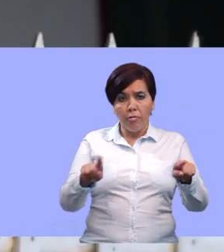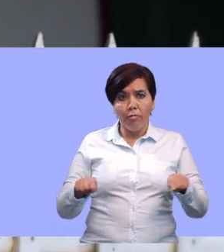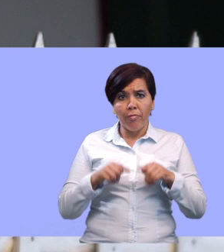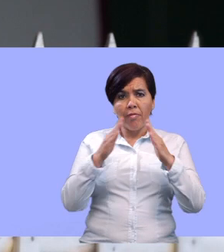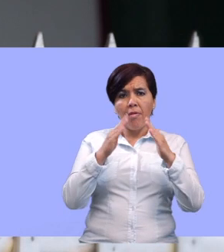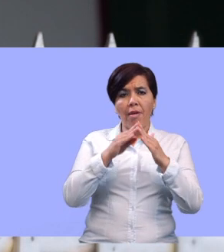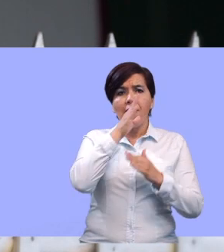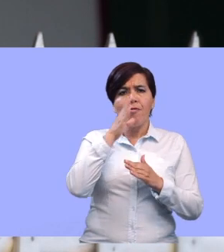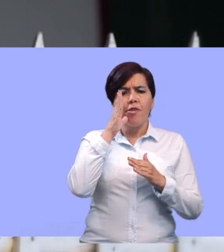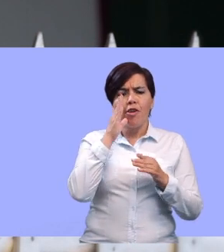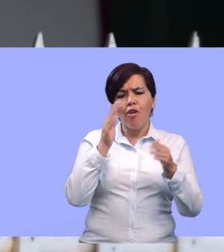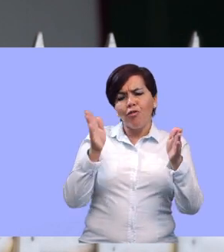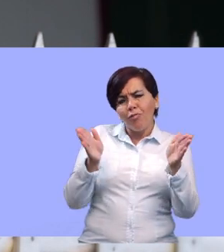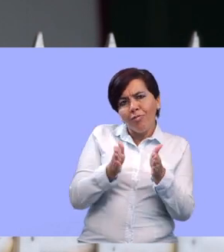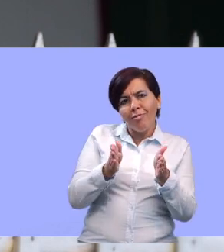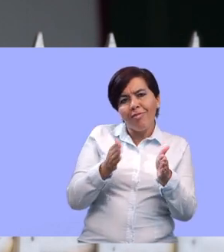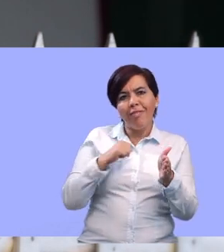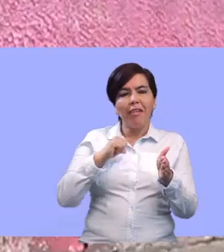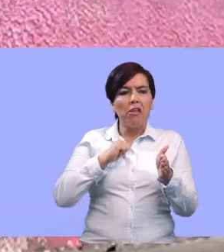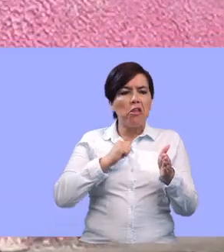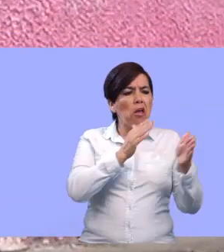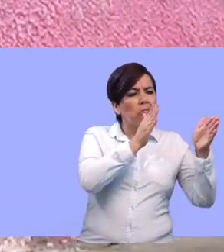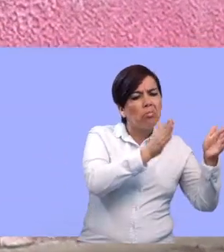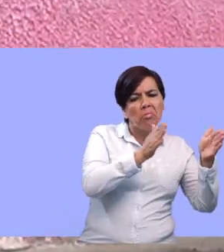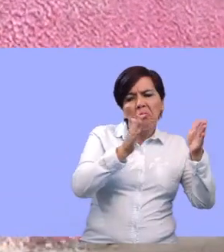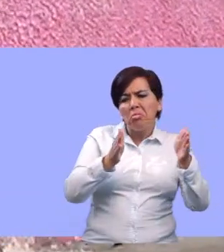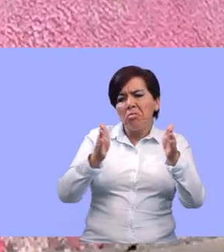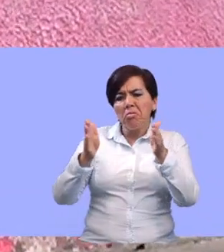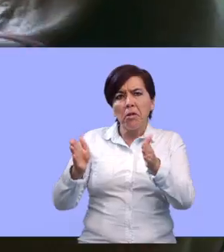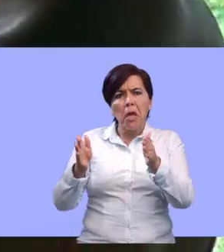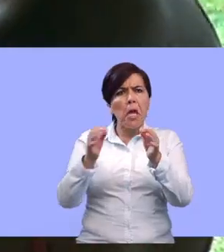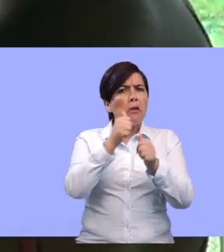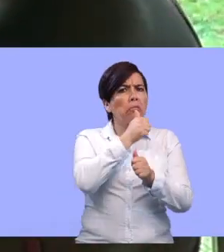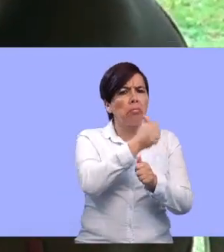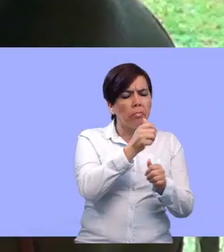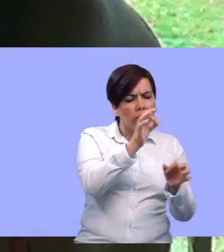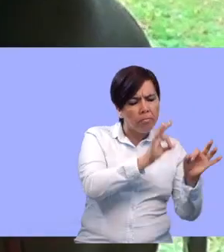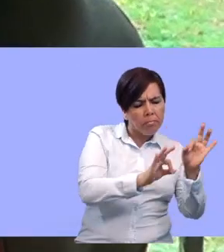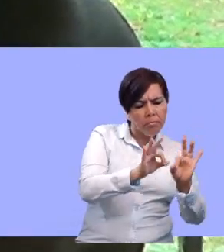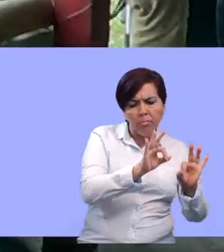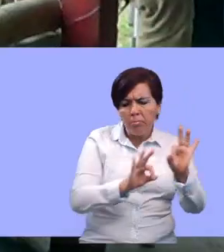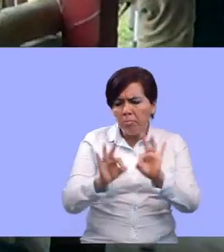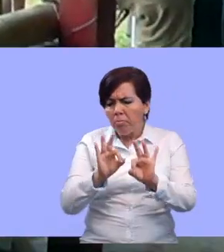Mi finca es pequeña, solamente tenemos tres cuadritas, pero las tenemos muy bien